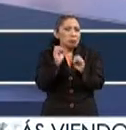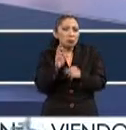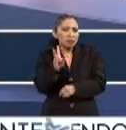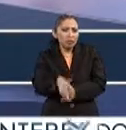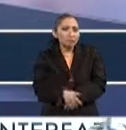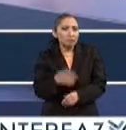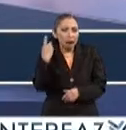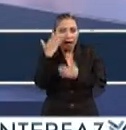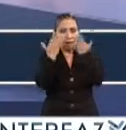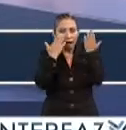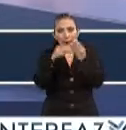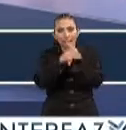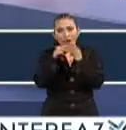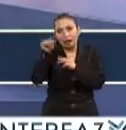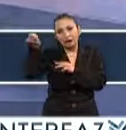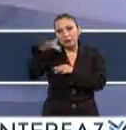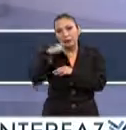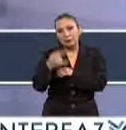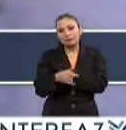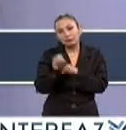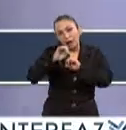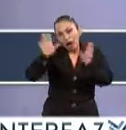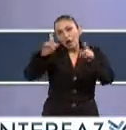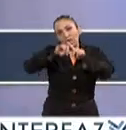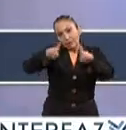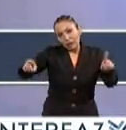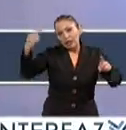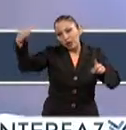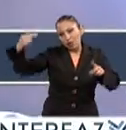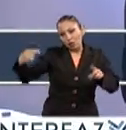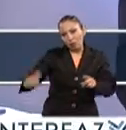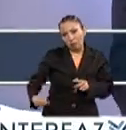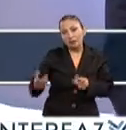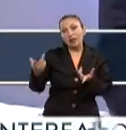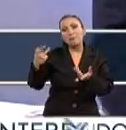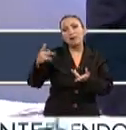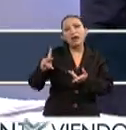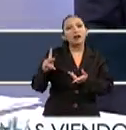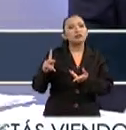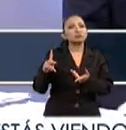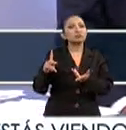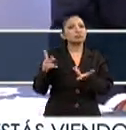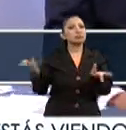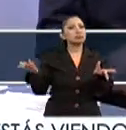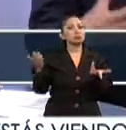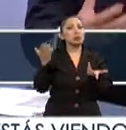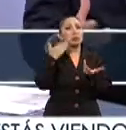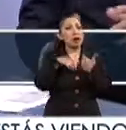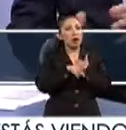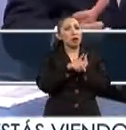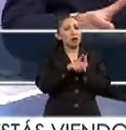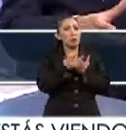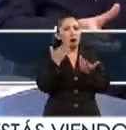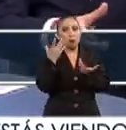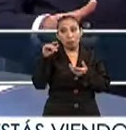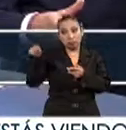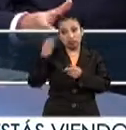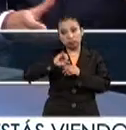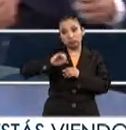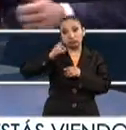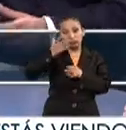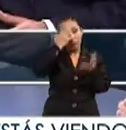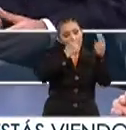para cursar las materias allá. Obviamente eran diferentes, pero realmente no tuve... Habla de la gran preparación que